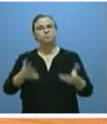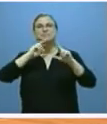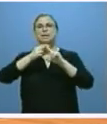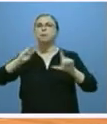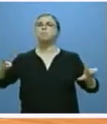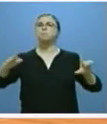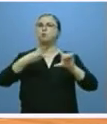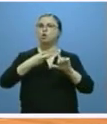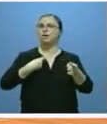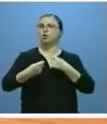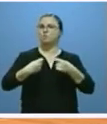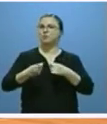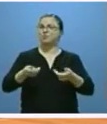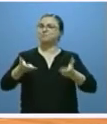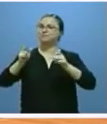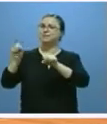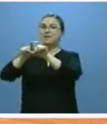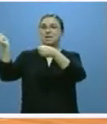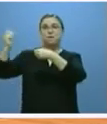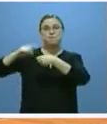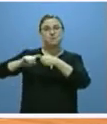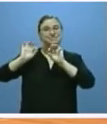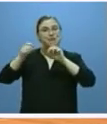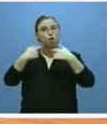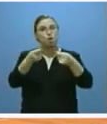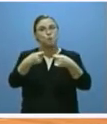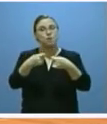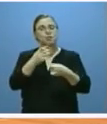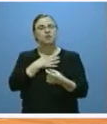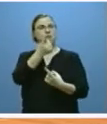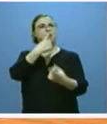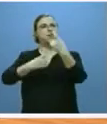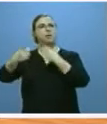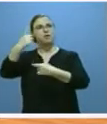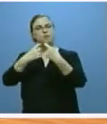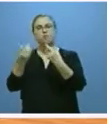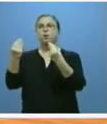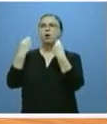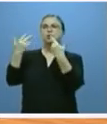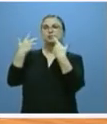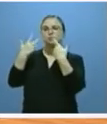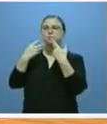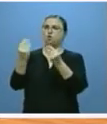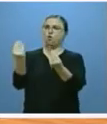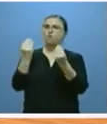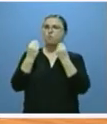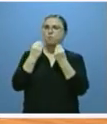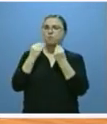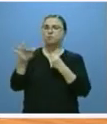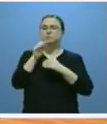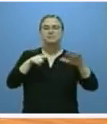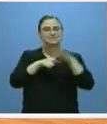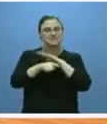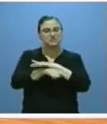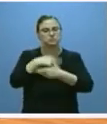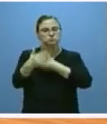comerciante que permitirá a los empresarios y emprendedores del comercio obtener información y asesoramiento, formarse y realizar trámites